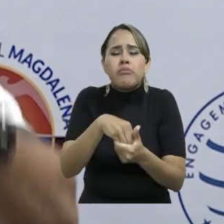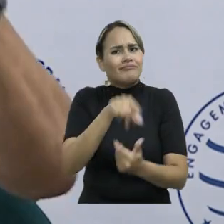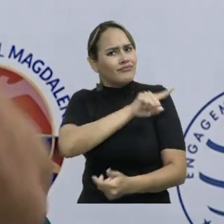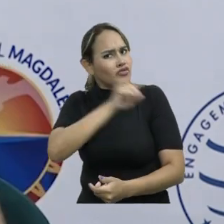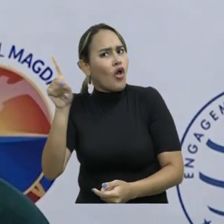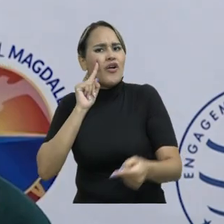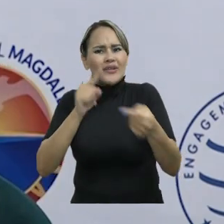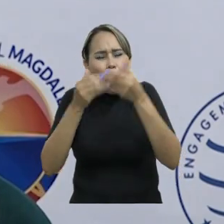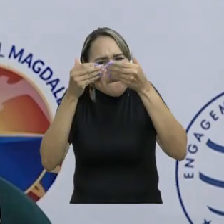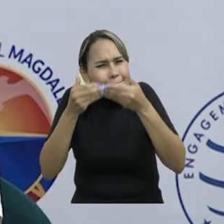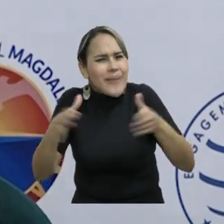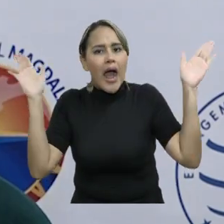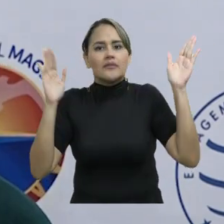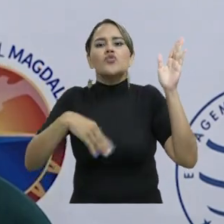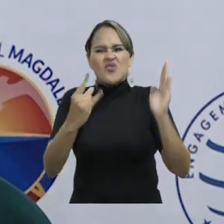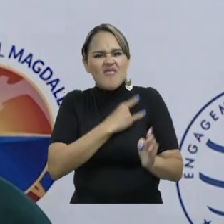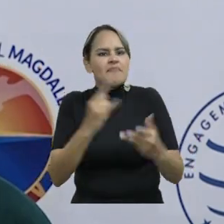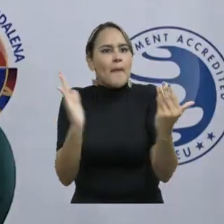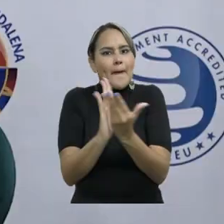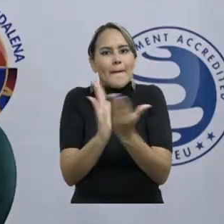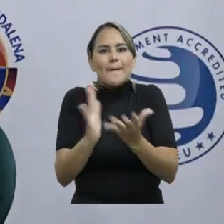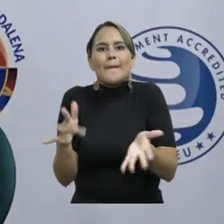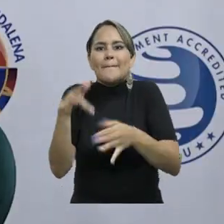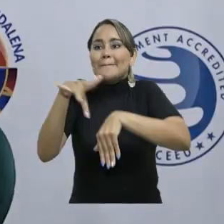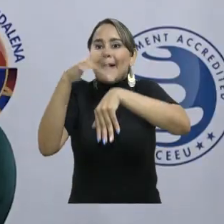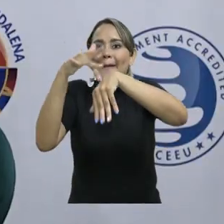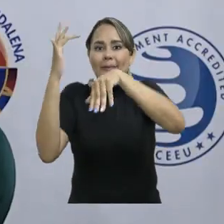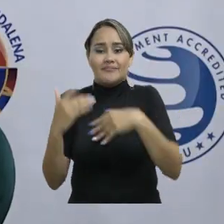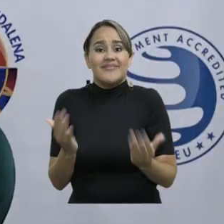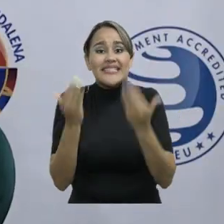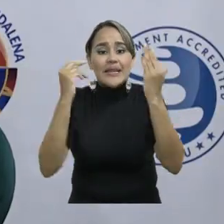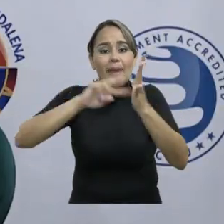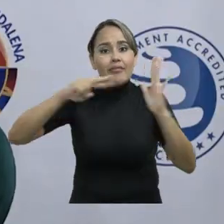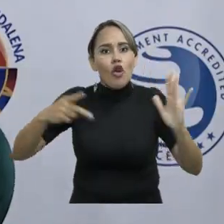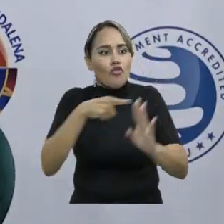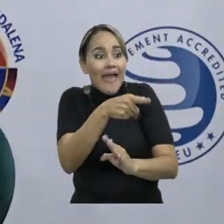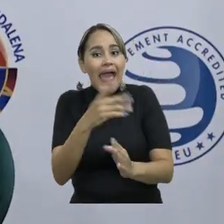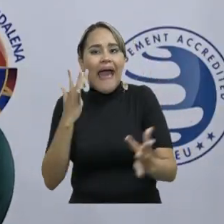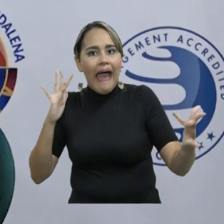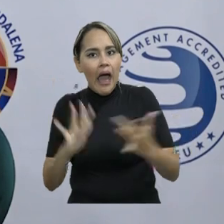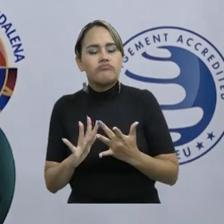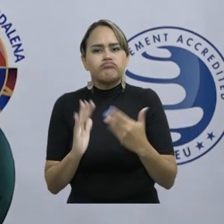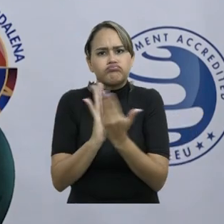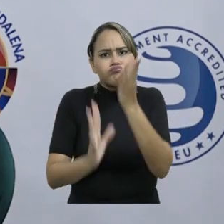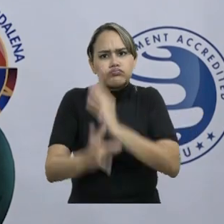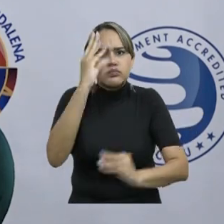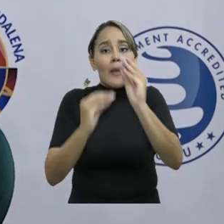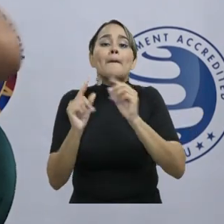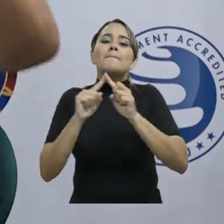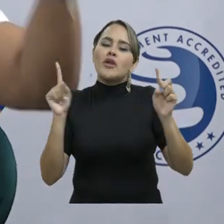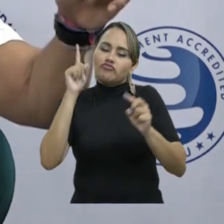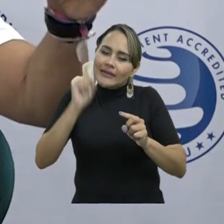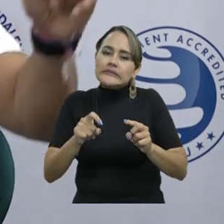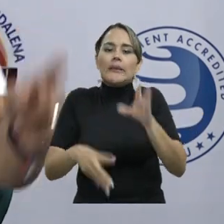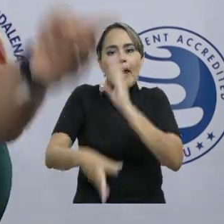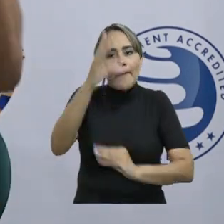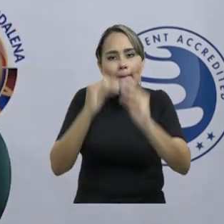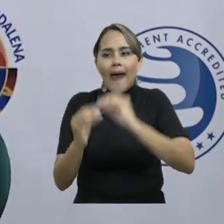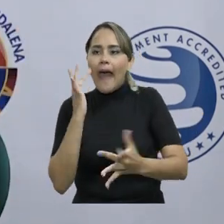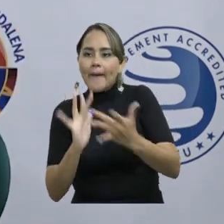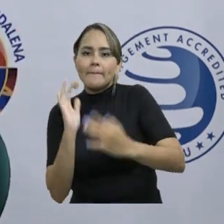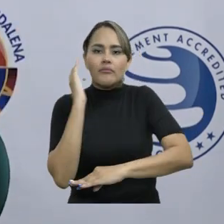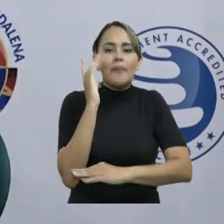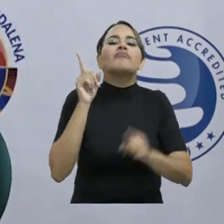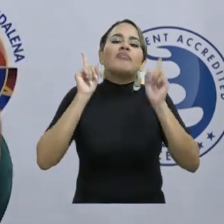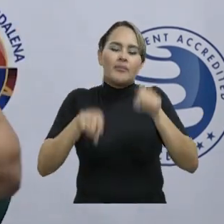territorios, abrirla a las comunidades y entender que la tecnología no es una amenaza para la universidad, pero que hay cosas que hay que seguir enseñando de forma tradicional, pero